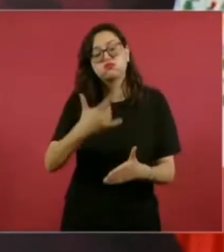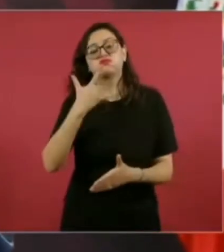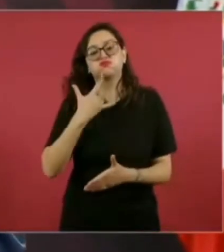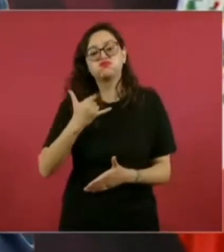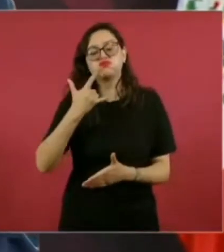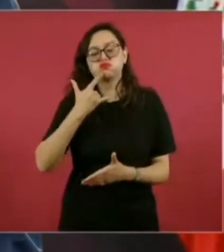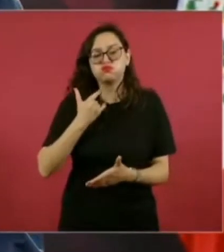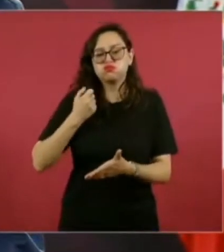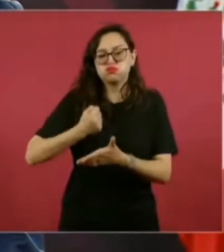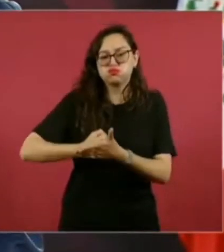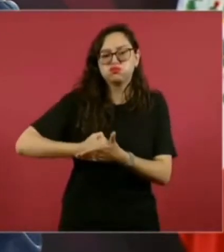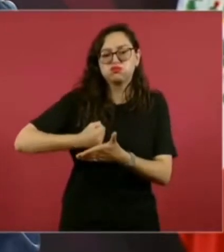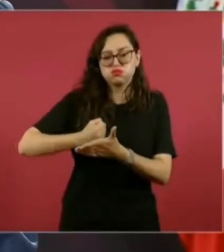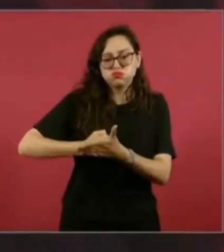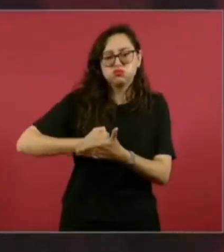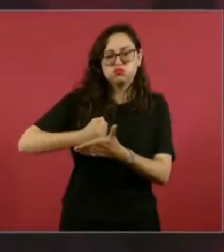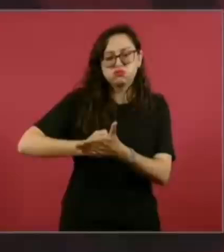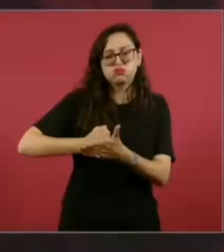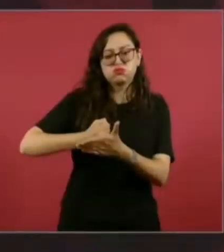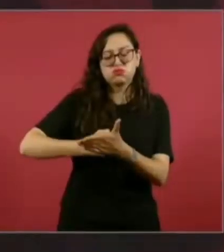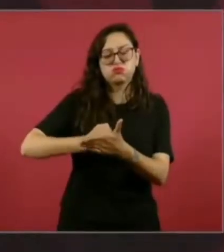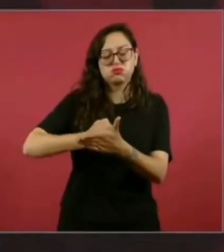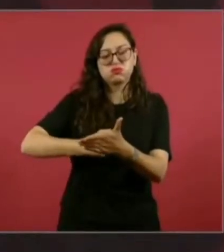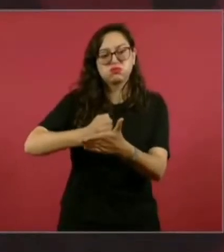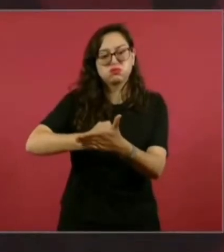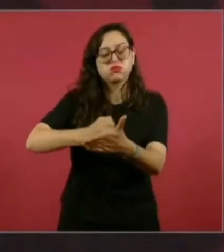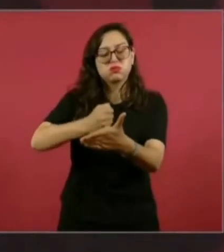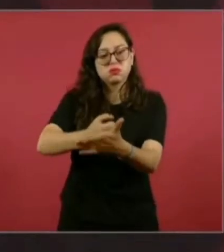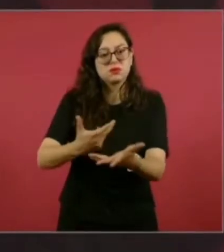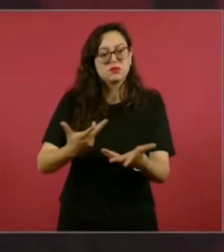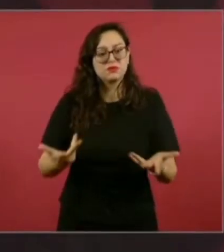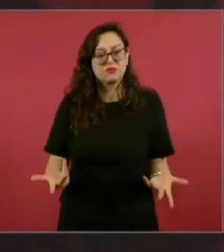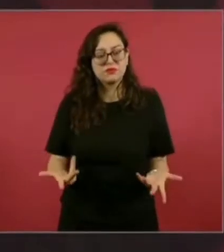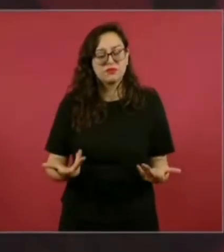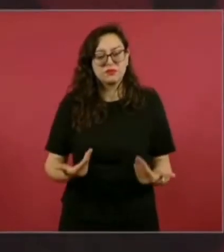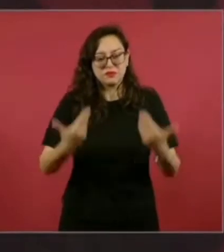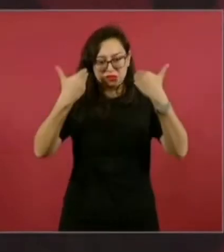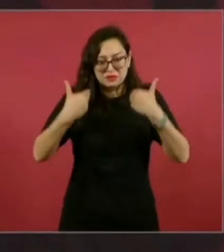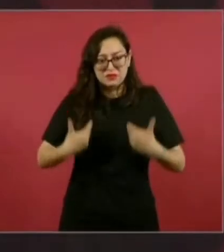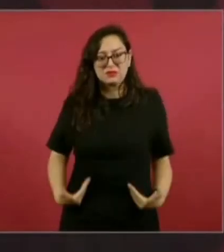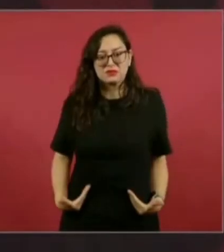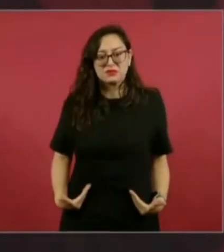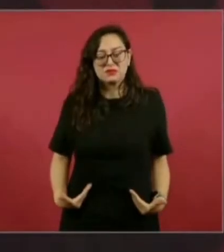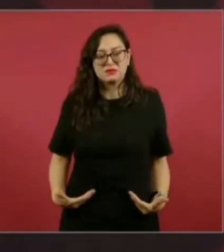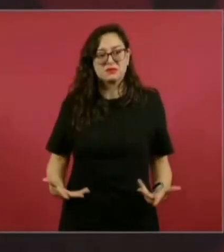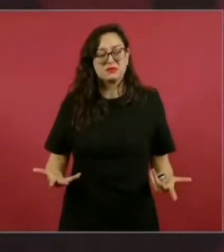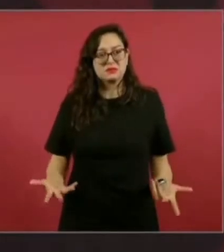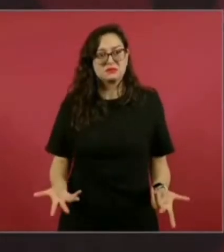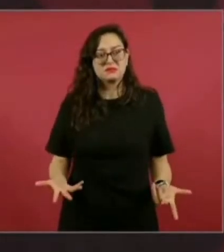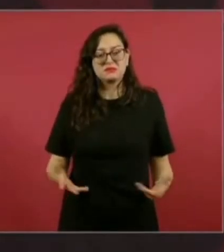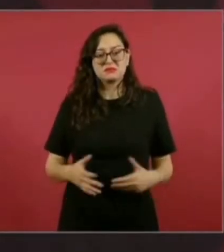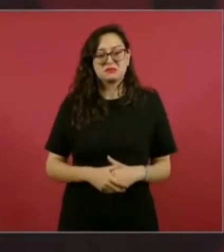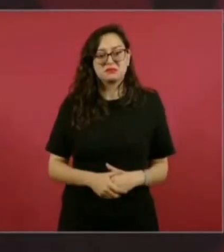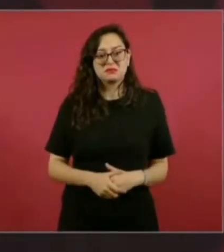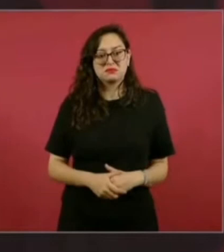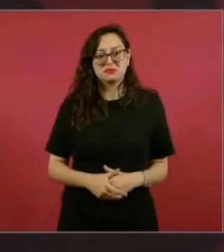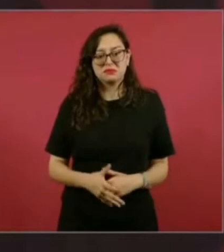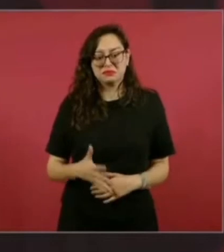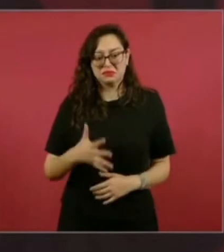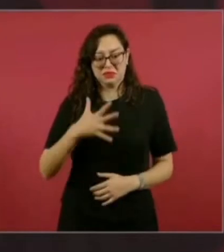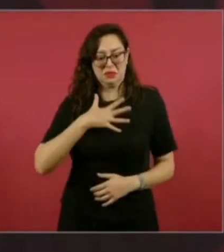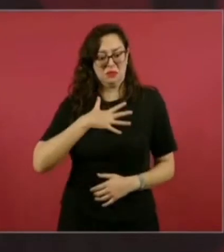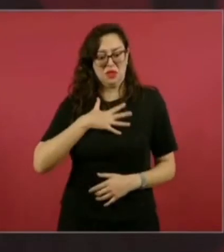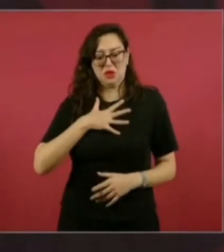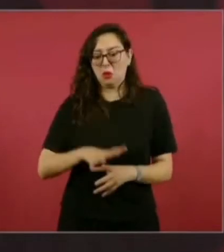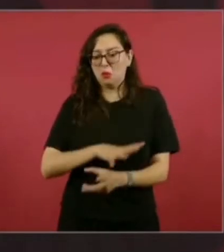lo que se llama legado, corresponde al pueblo de